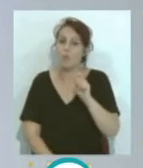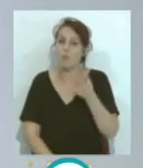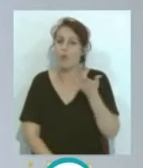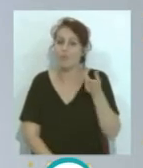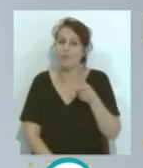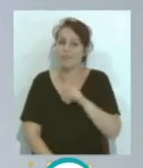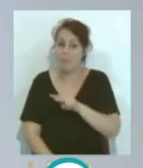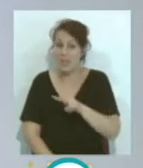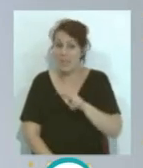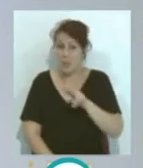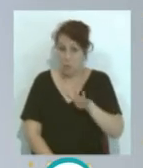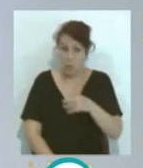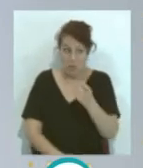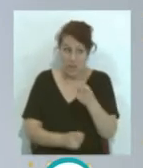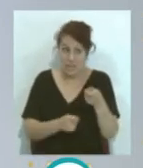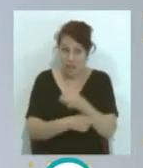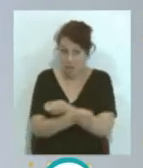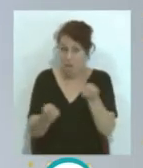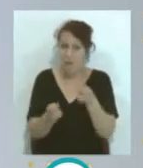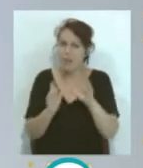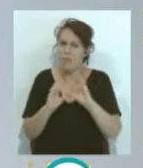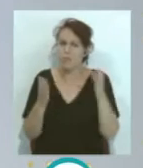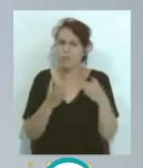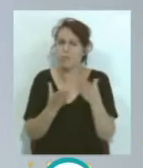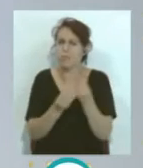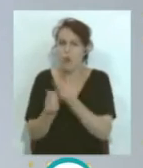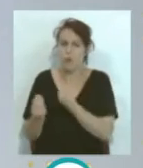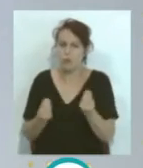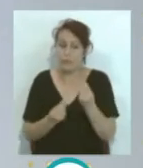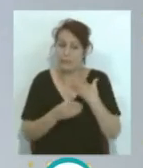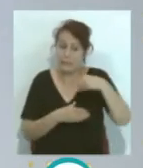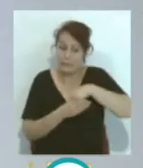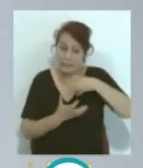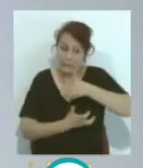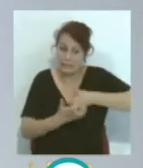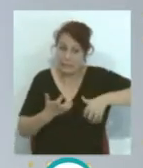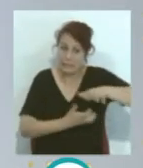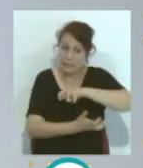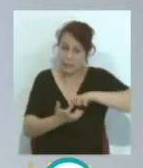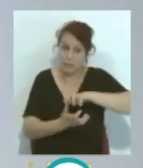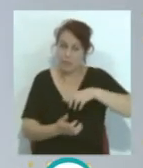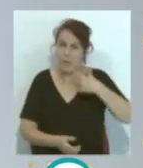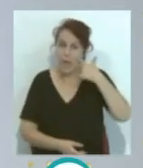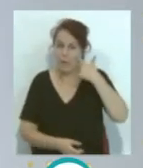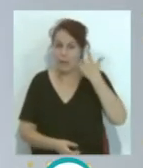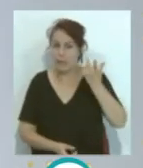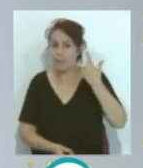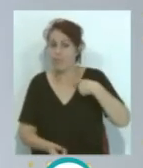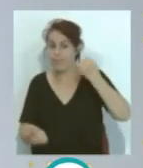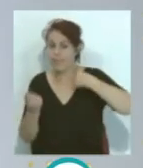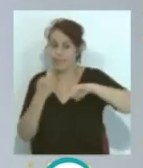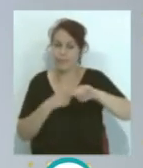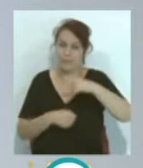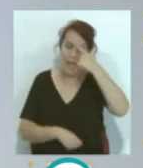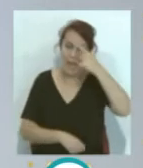24 en disputa... ...y con muchos equipos como decíamos ayer... ...que se han metido en esa... ...en esa batalla... ...vamos a ver si... ...reacciona a la vez de